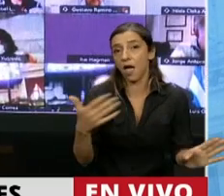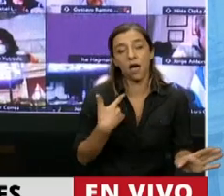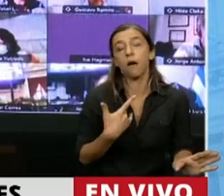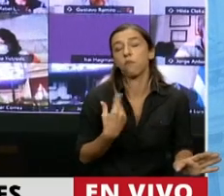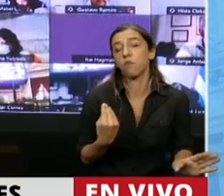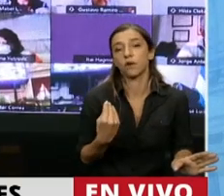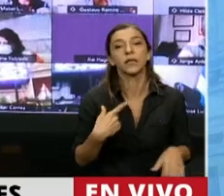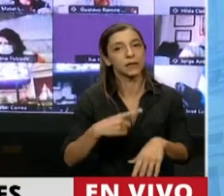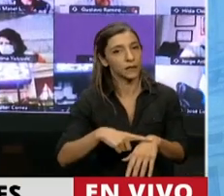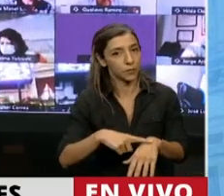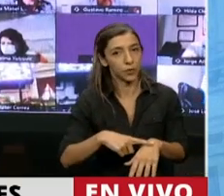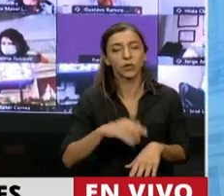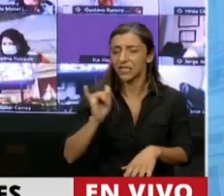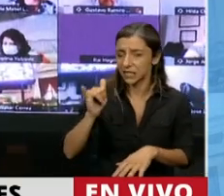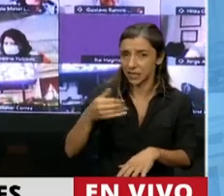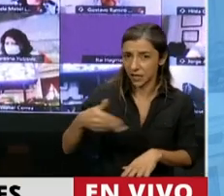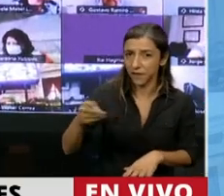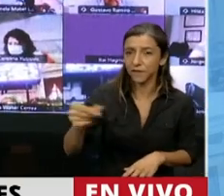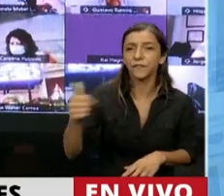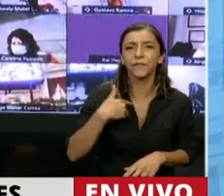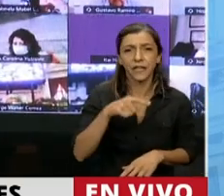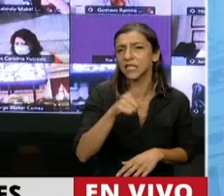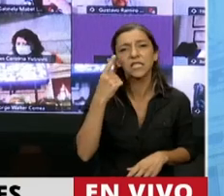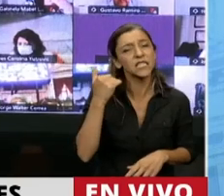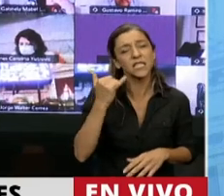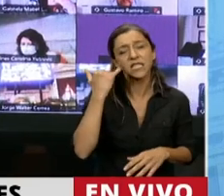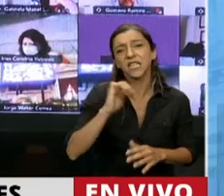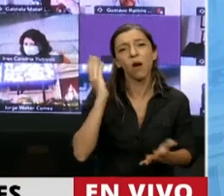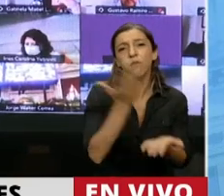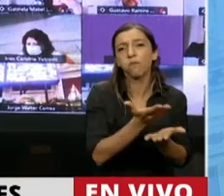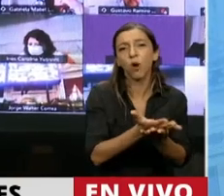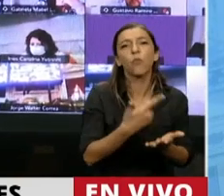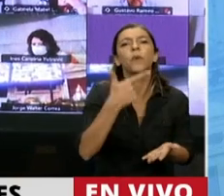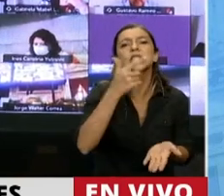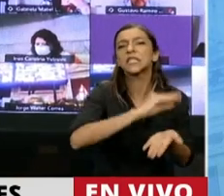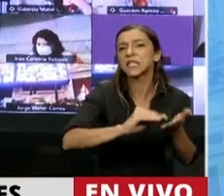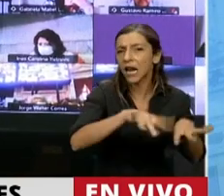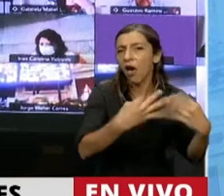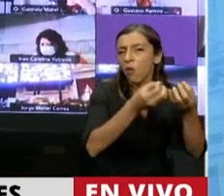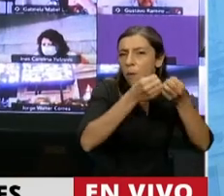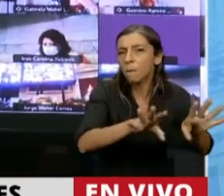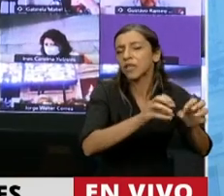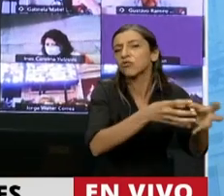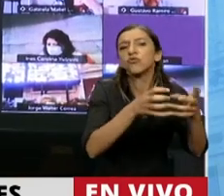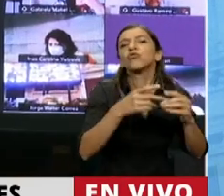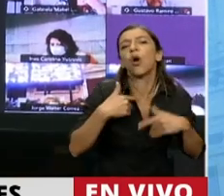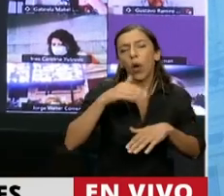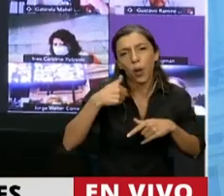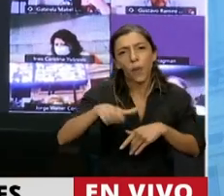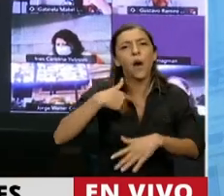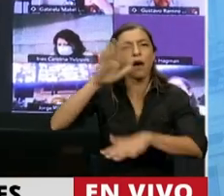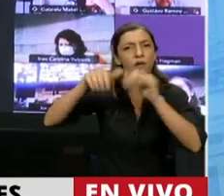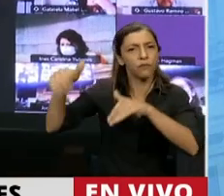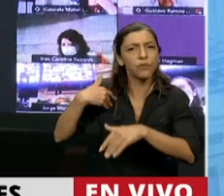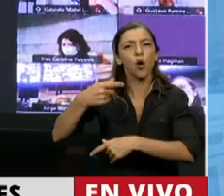terminando. Ahora ingresó por el Senado, pero desde ya que vamos a convocar a todas las organizaciones de jubiladas y jubilados con los que vamos a hacer una audiencia